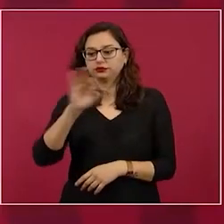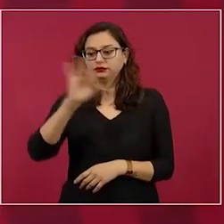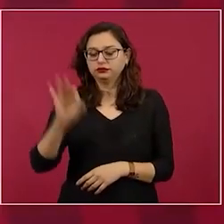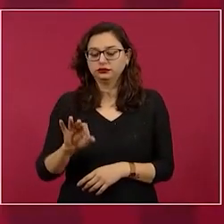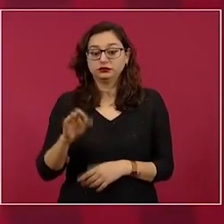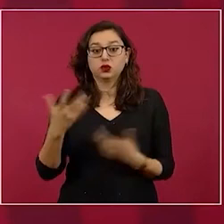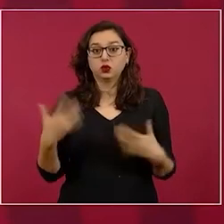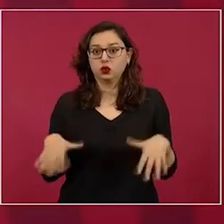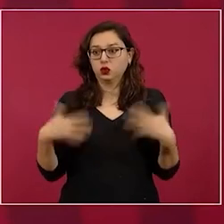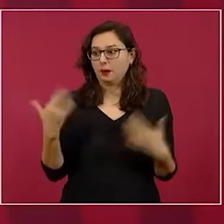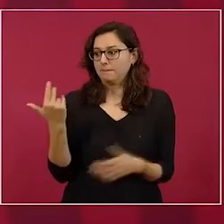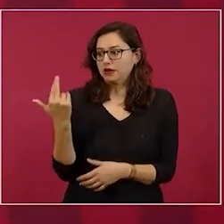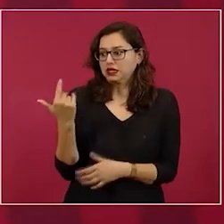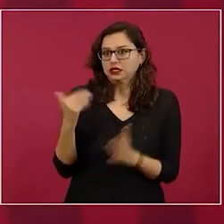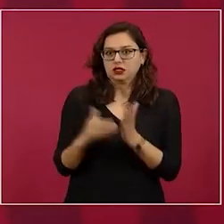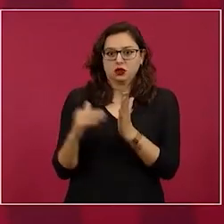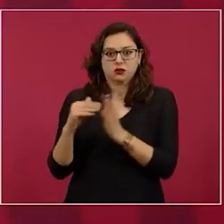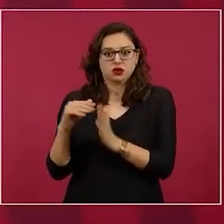muchísimos